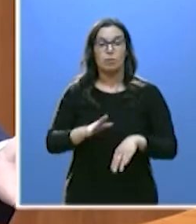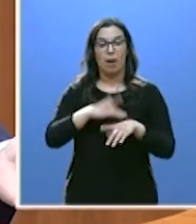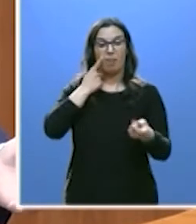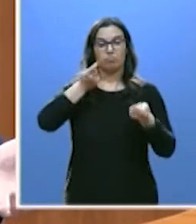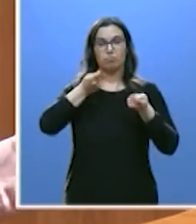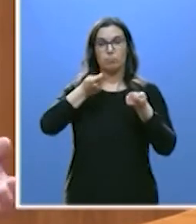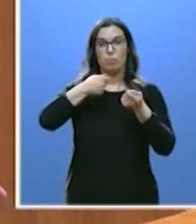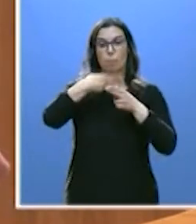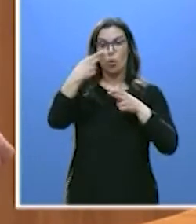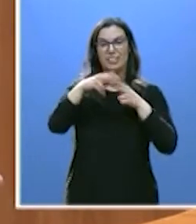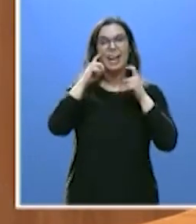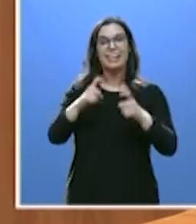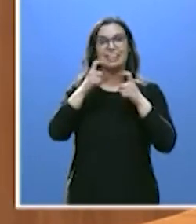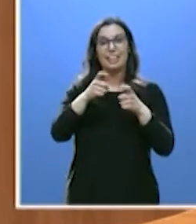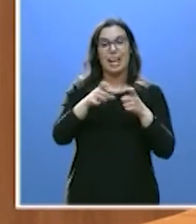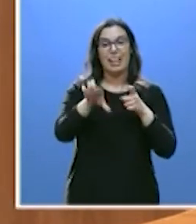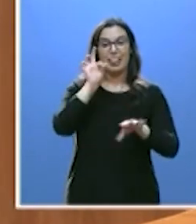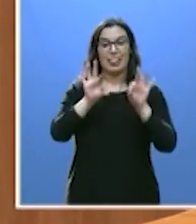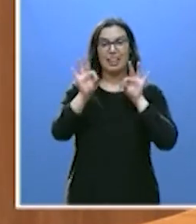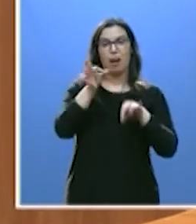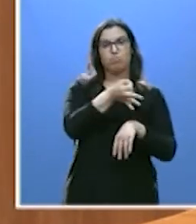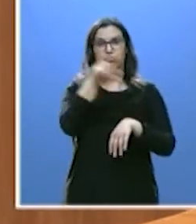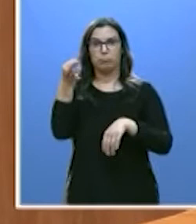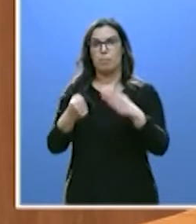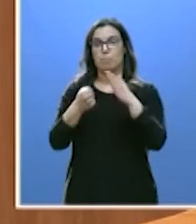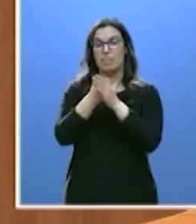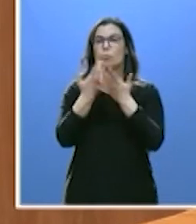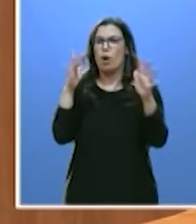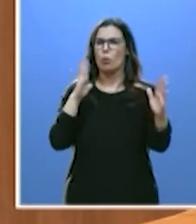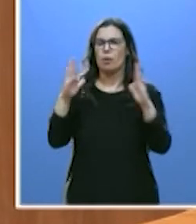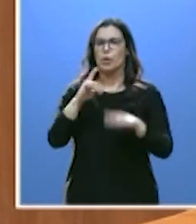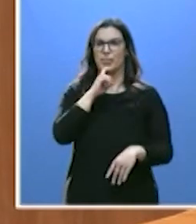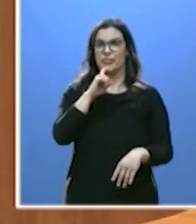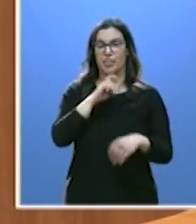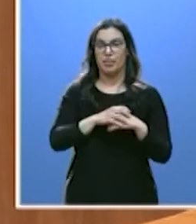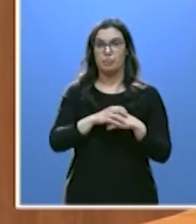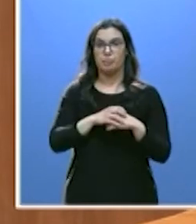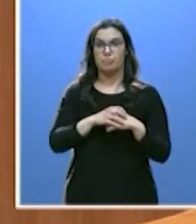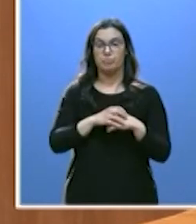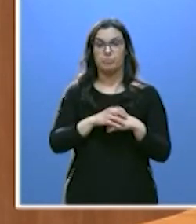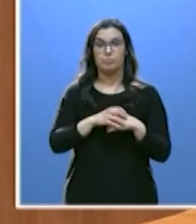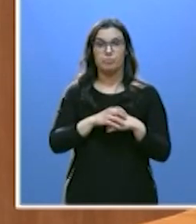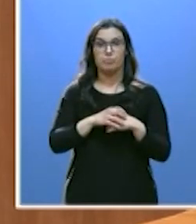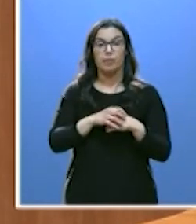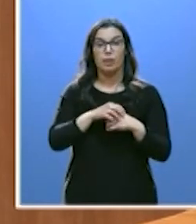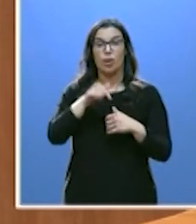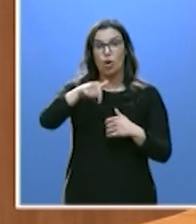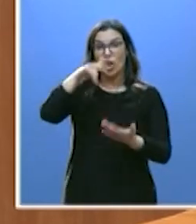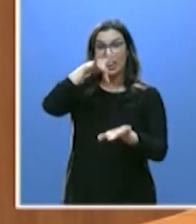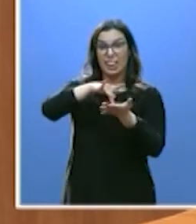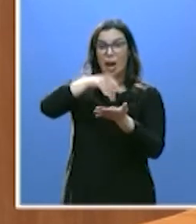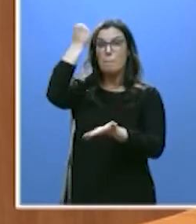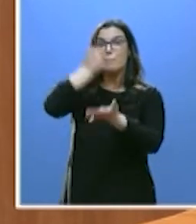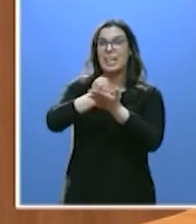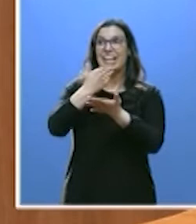mayor acierto posible en estos tiempos tan complicados. Este día no debe pasar a la historia como un día